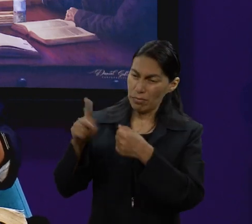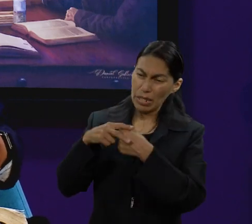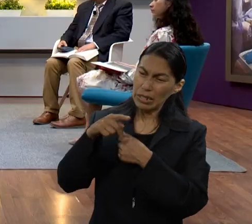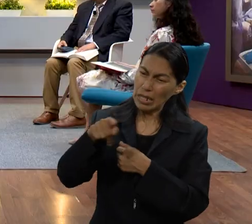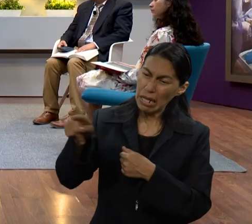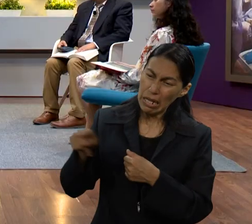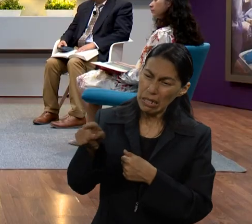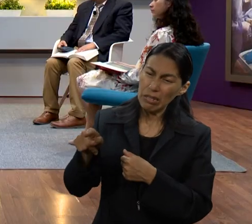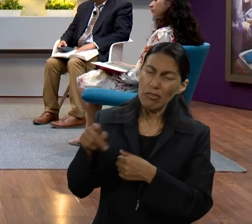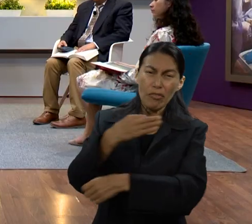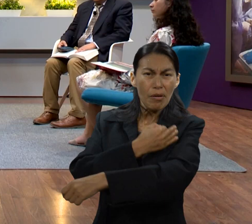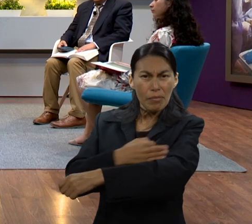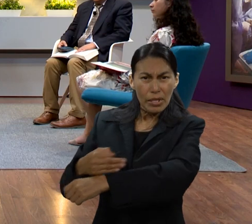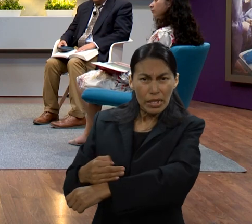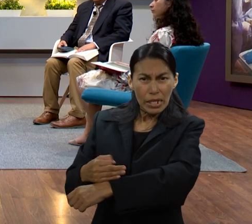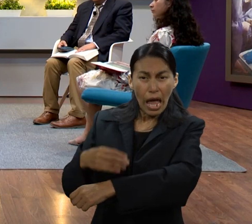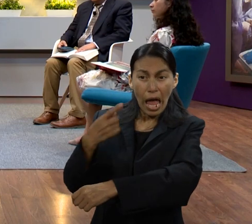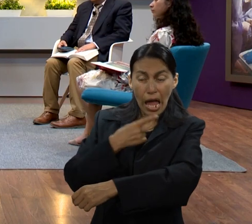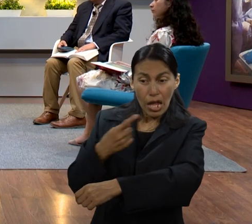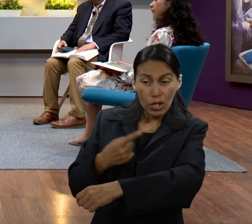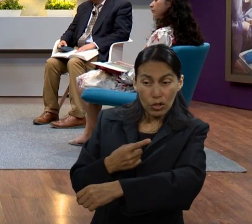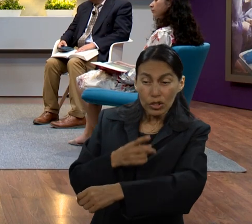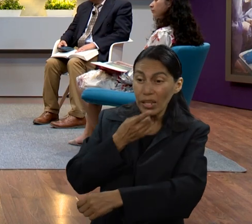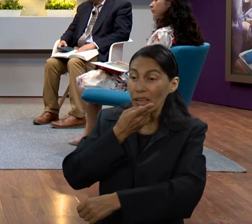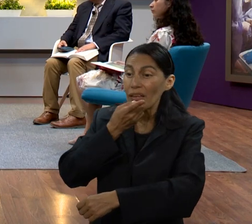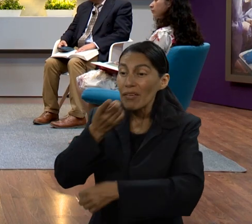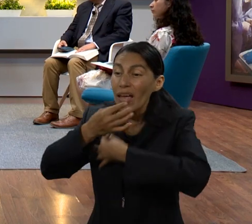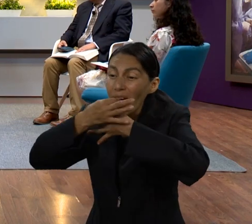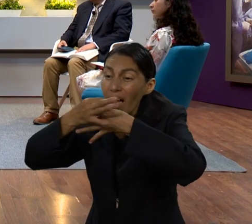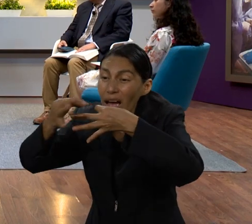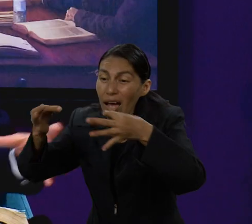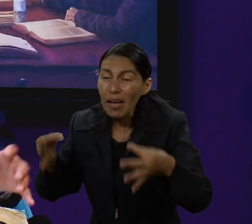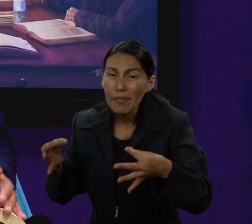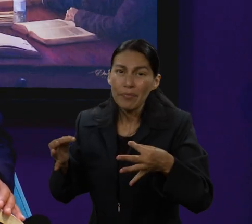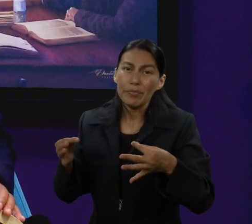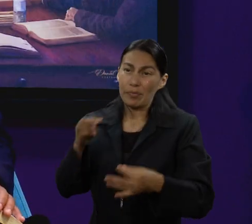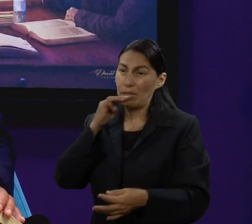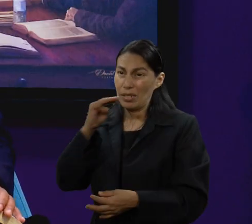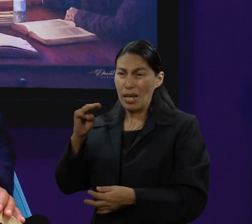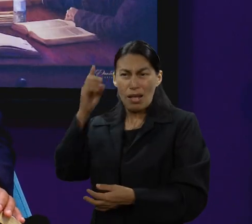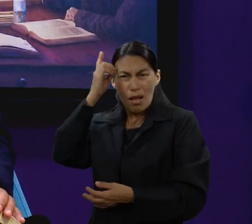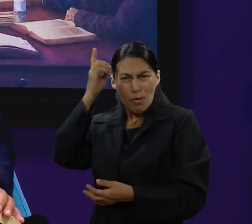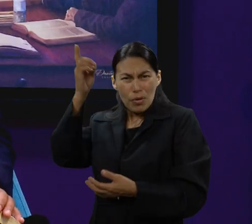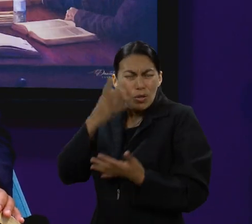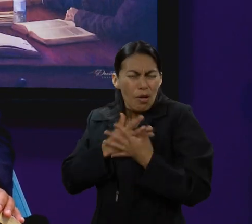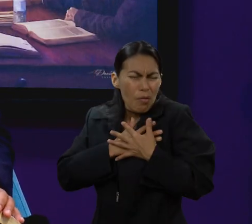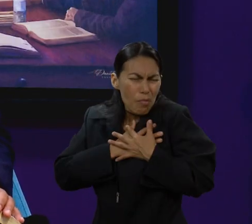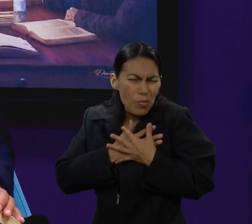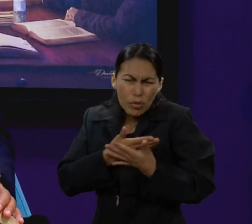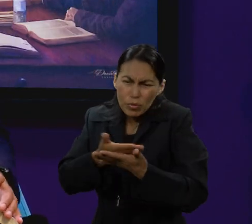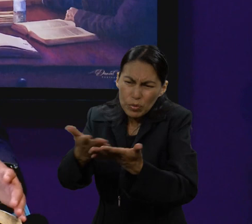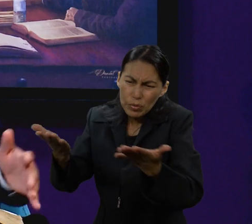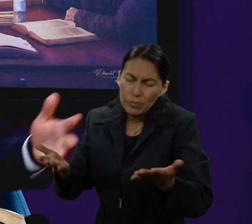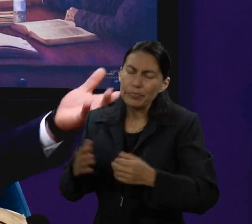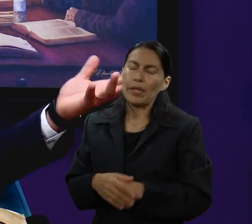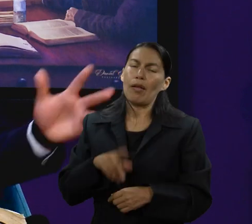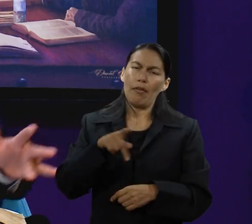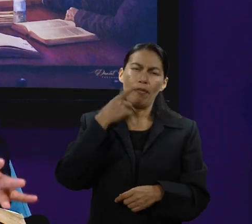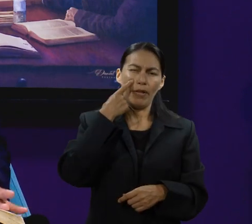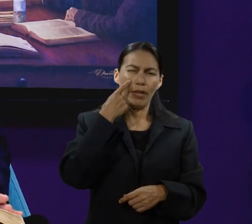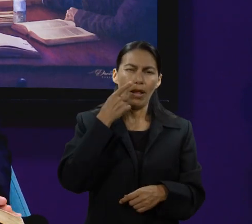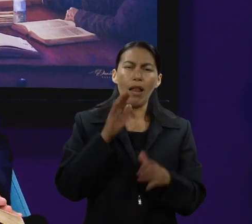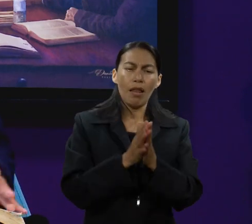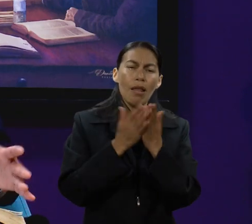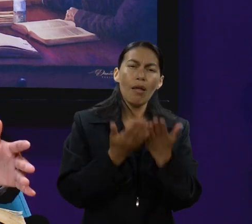Lot, su familia, los cristianos de la familia, que tenían que esparcir el mensaje. Pero ellos estaban también durmiendo. De hecho, el libro